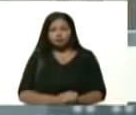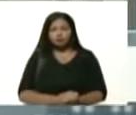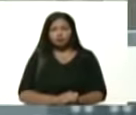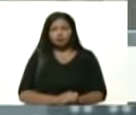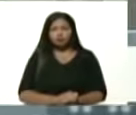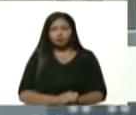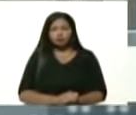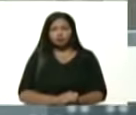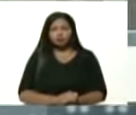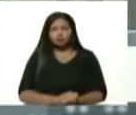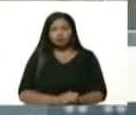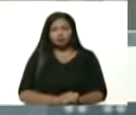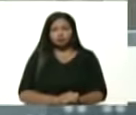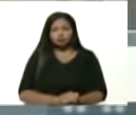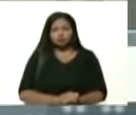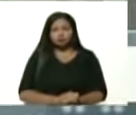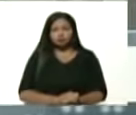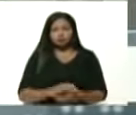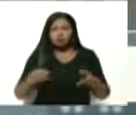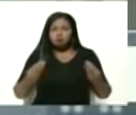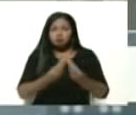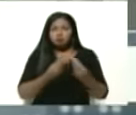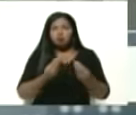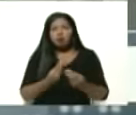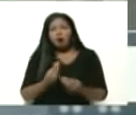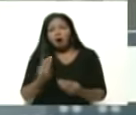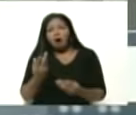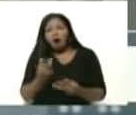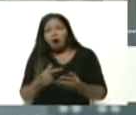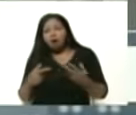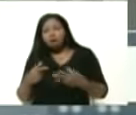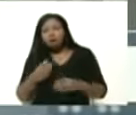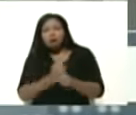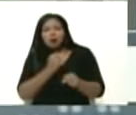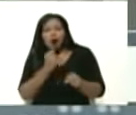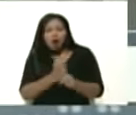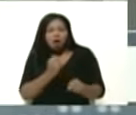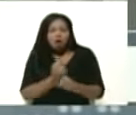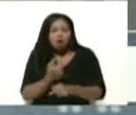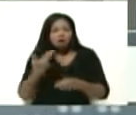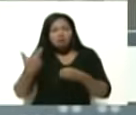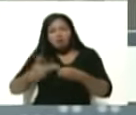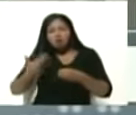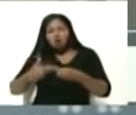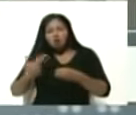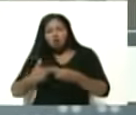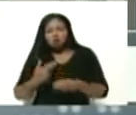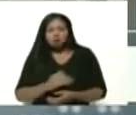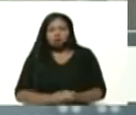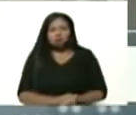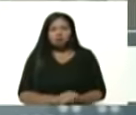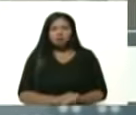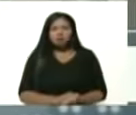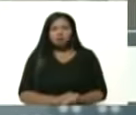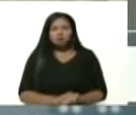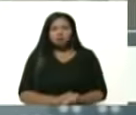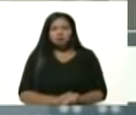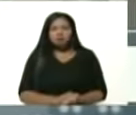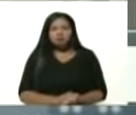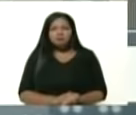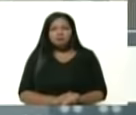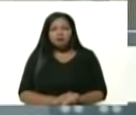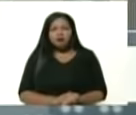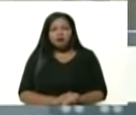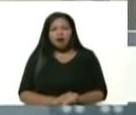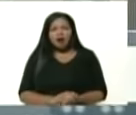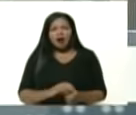Teyechea, y de Ninozka La Concha, Ninozka, gerente general